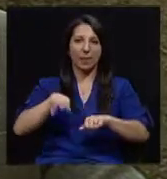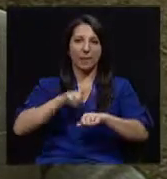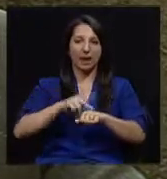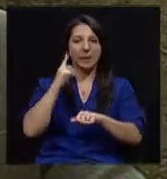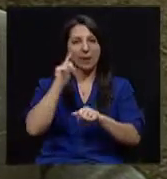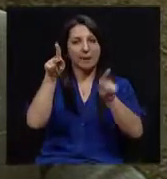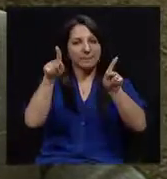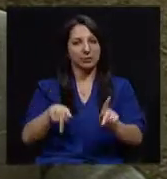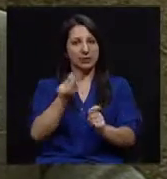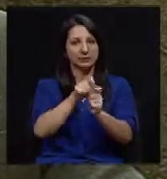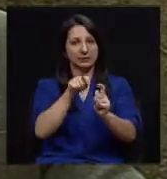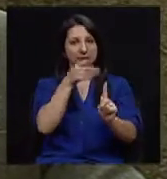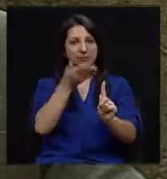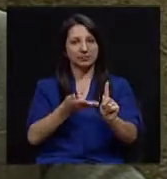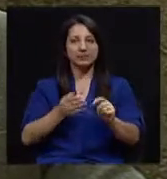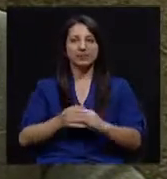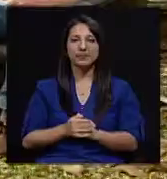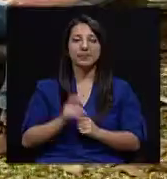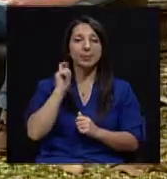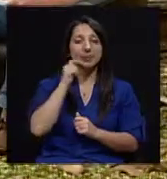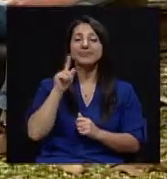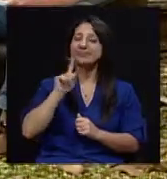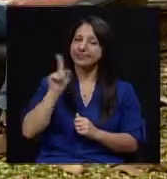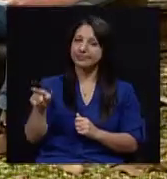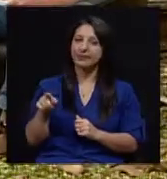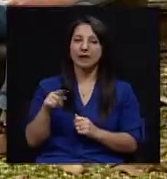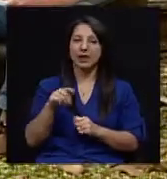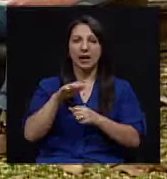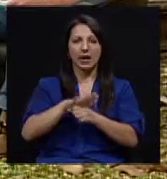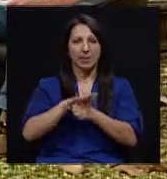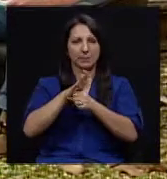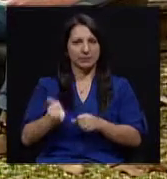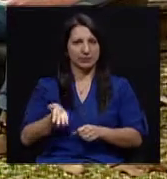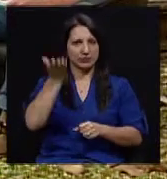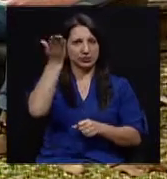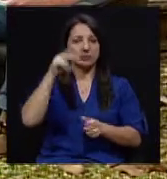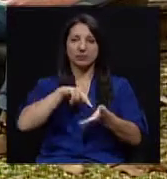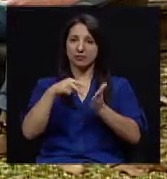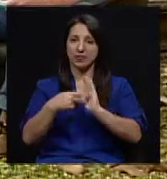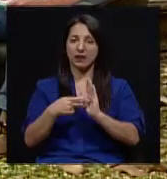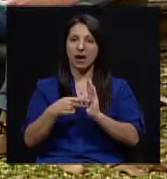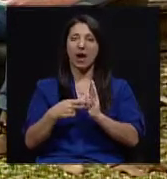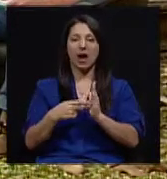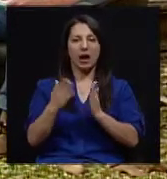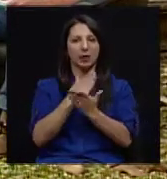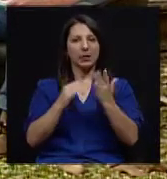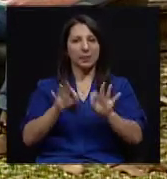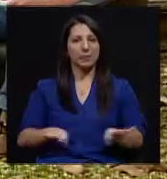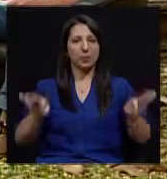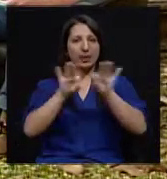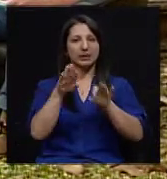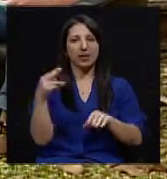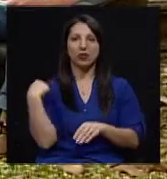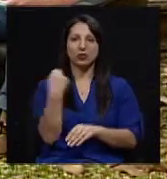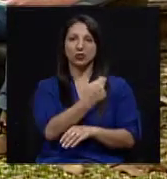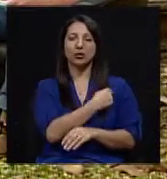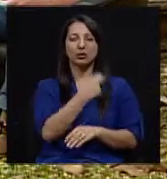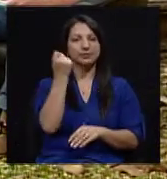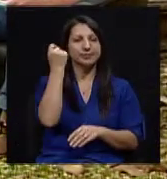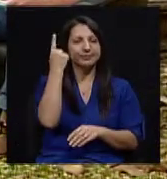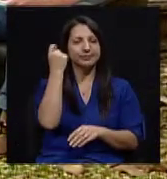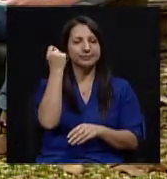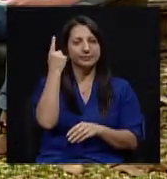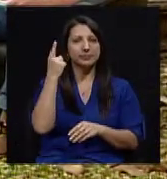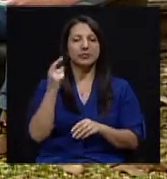una persona específica. Claro, doctor. Y es que con respecto a la hipertensión, hay algo que creo que es importante que nosotros tengamos